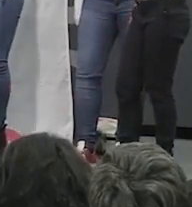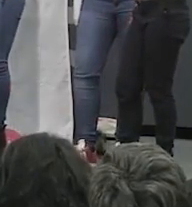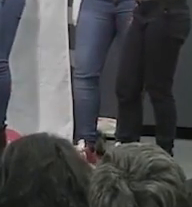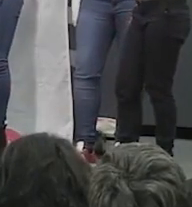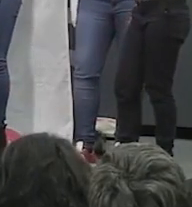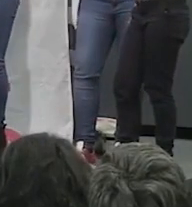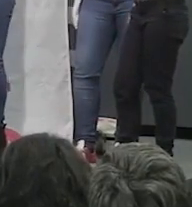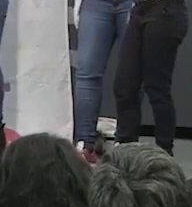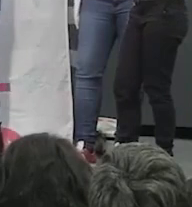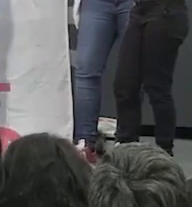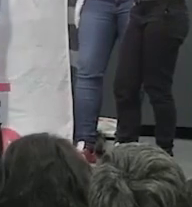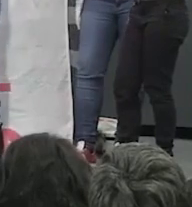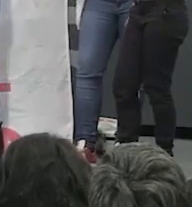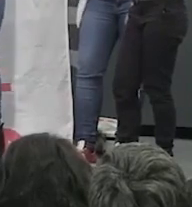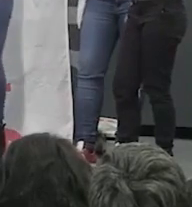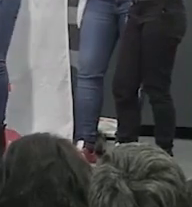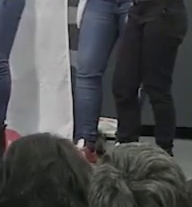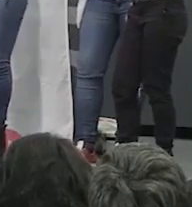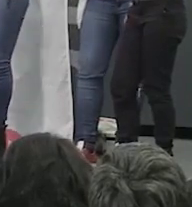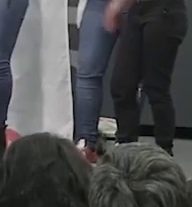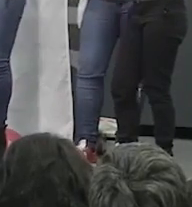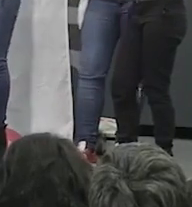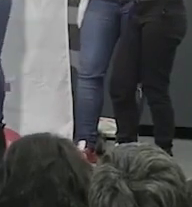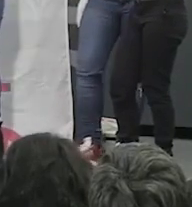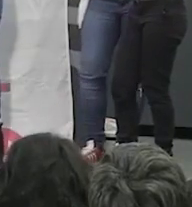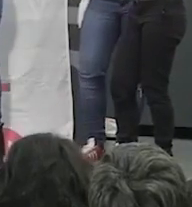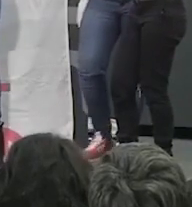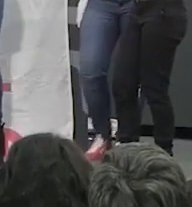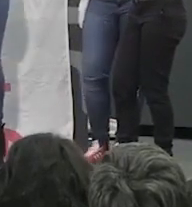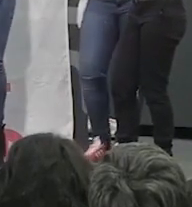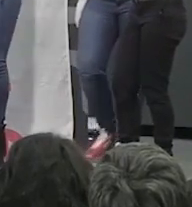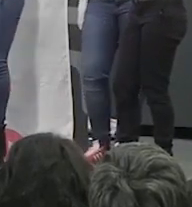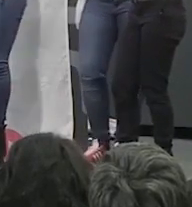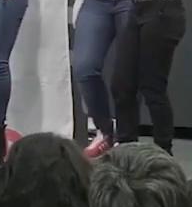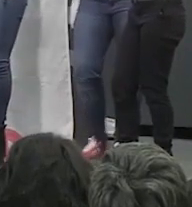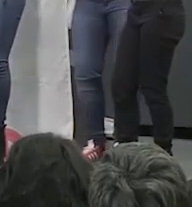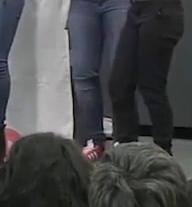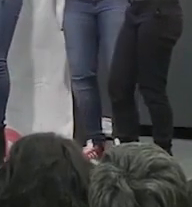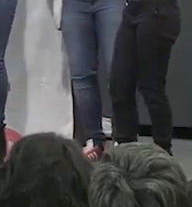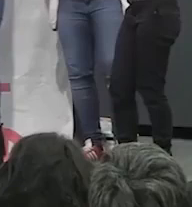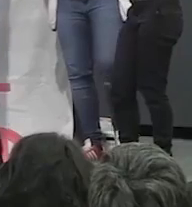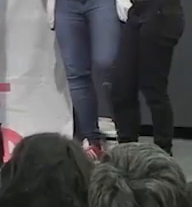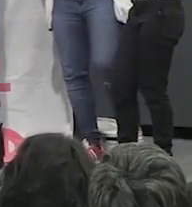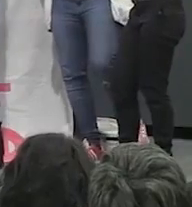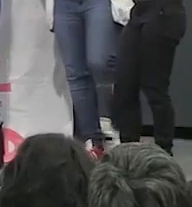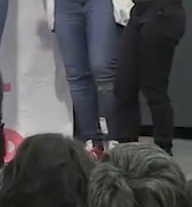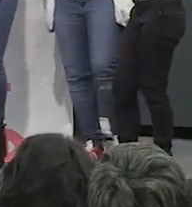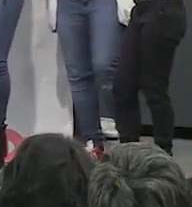libre, libre, libre Cantaré el viento